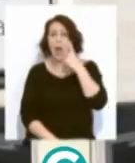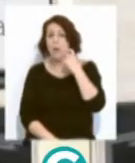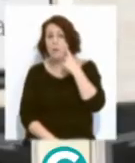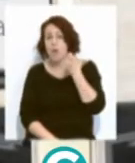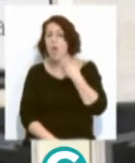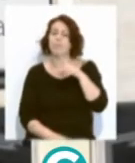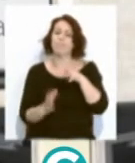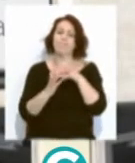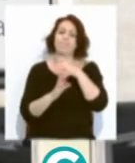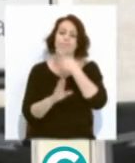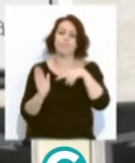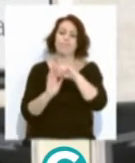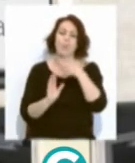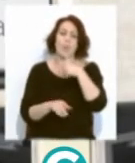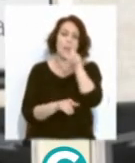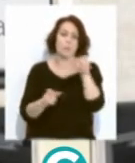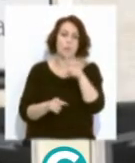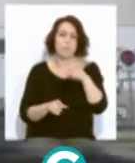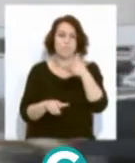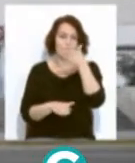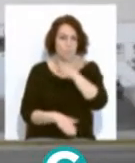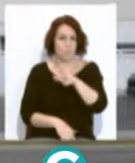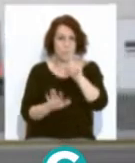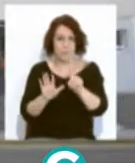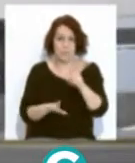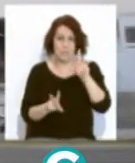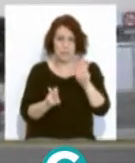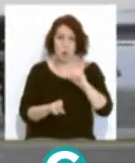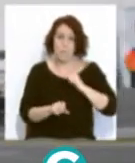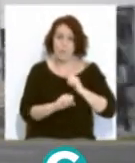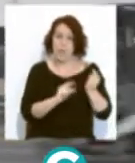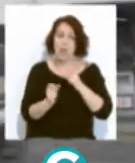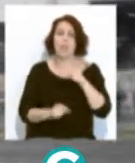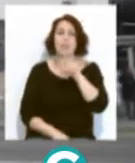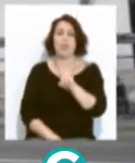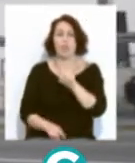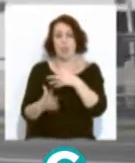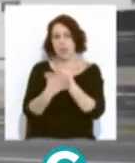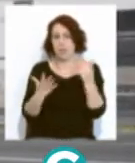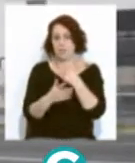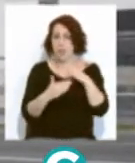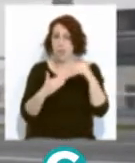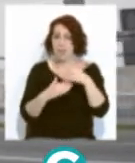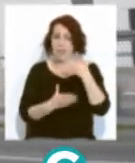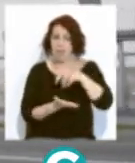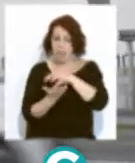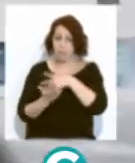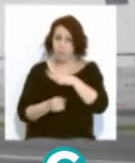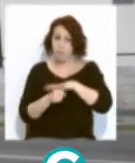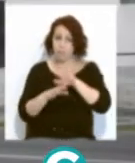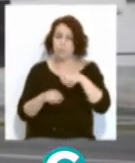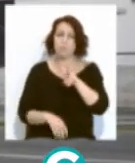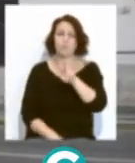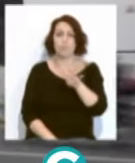contabiliza seis muertes. En cuanto a las hospitalizaciones hay 116 pacientes en los centros de la provincia de los que